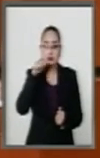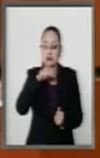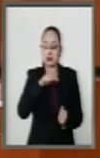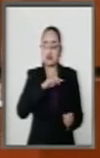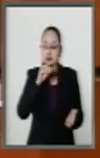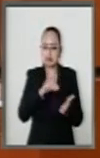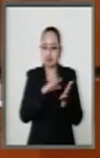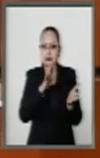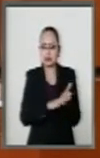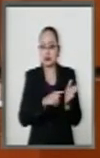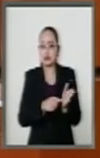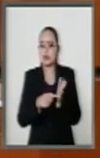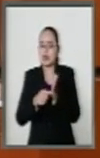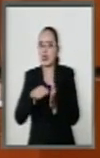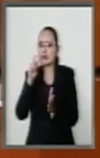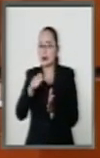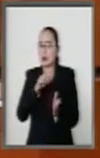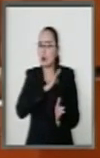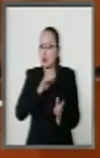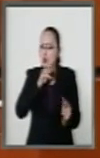a hacer visibles.